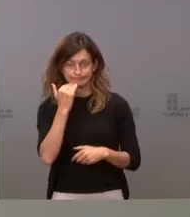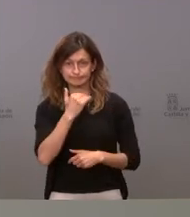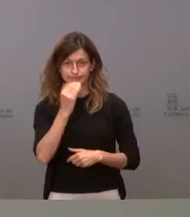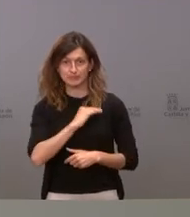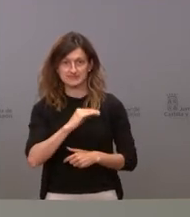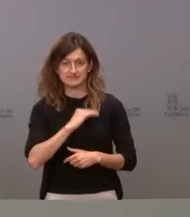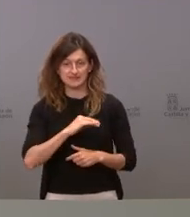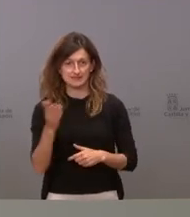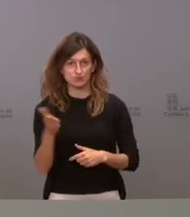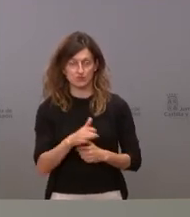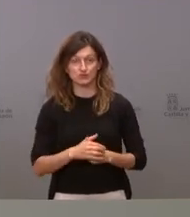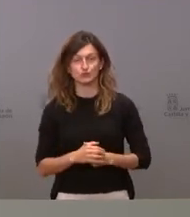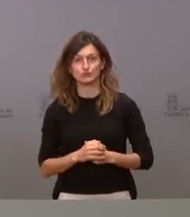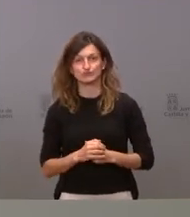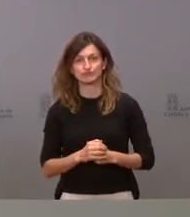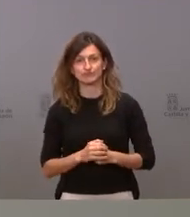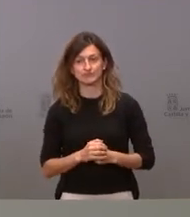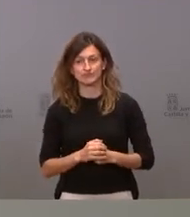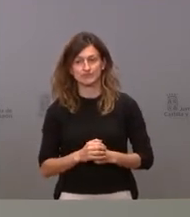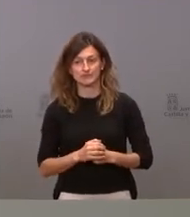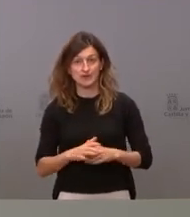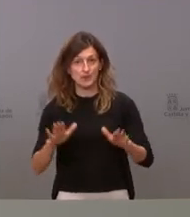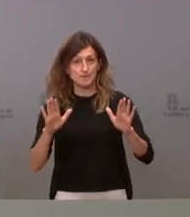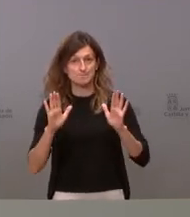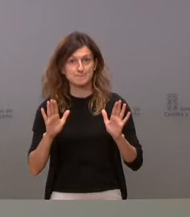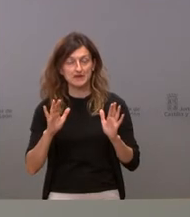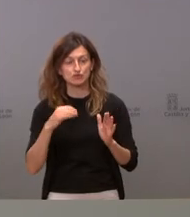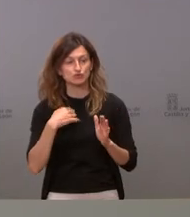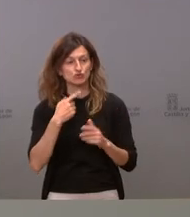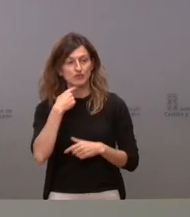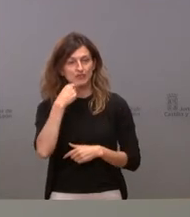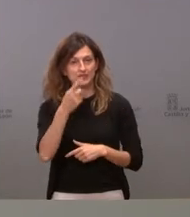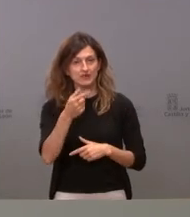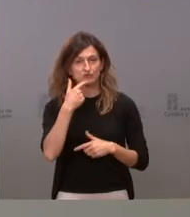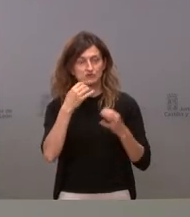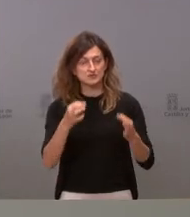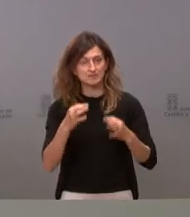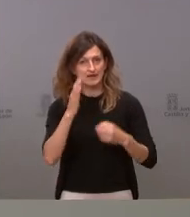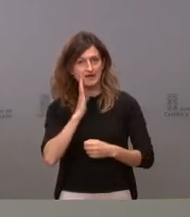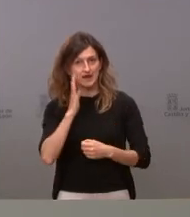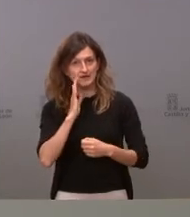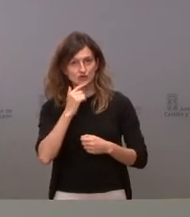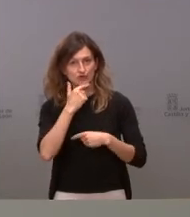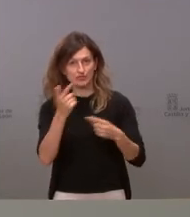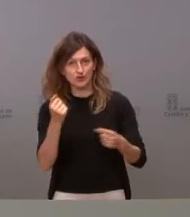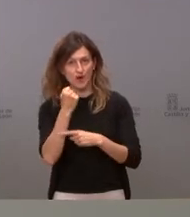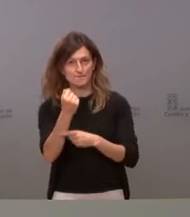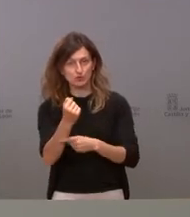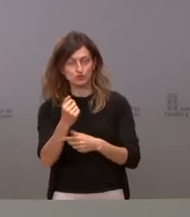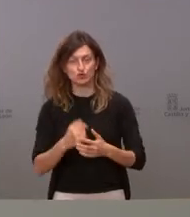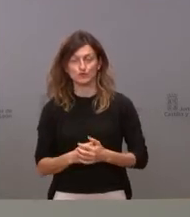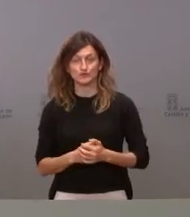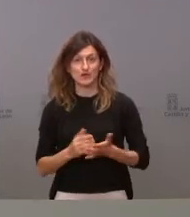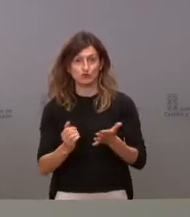los fallecimientos. Pero yo, como siempre, quiero mandar nuestro cariño y apoyo a todos